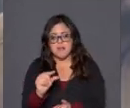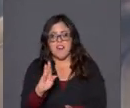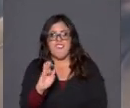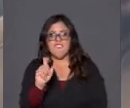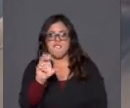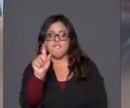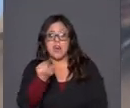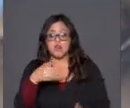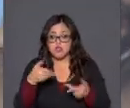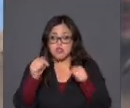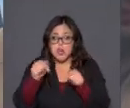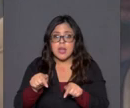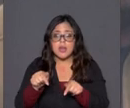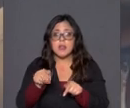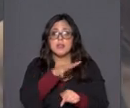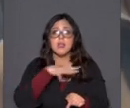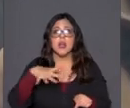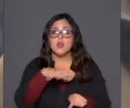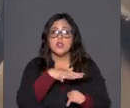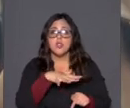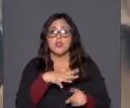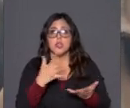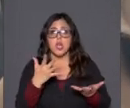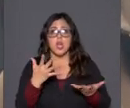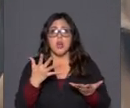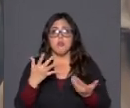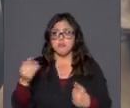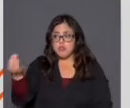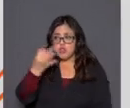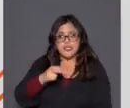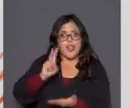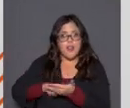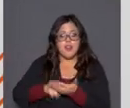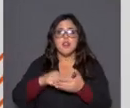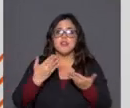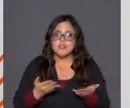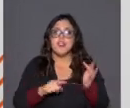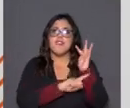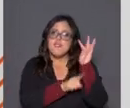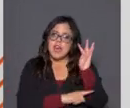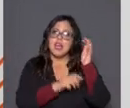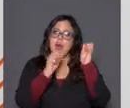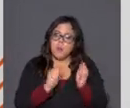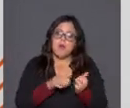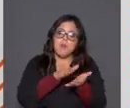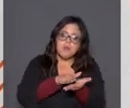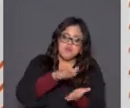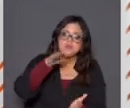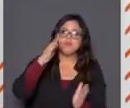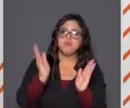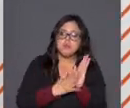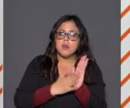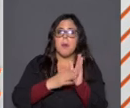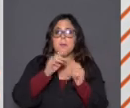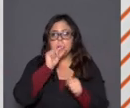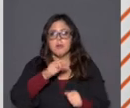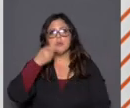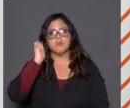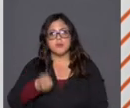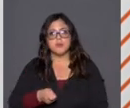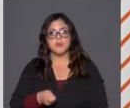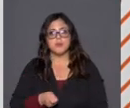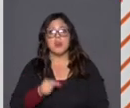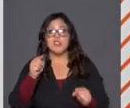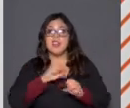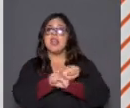ante un caso de un reconocimiento explícito que esperamos obviamente la Fiscalía pueda tener las pruebas para que tengamos la condena. También somos súper claros,